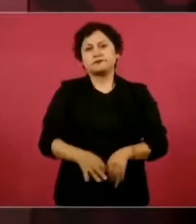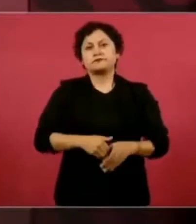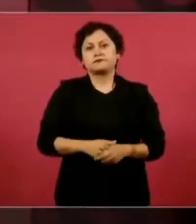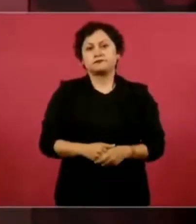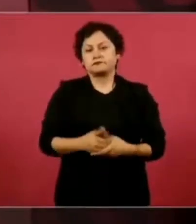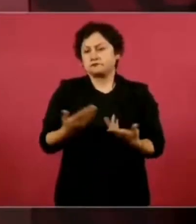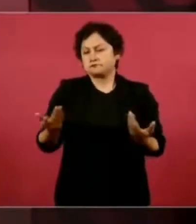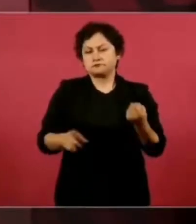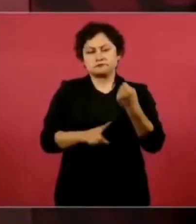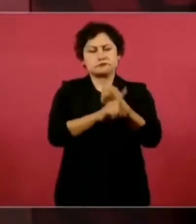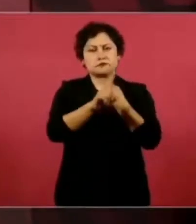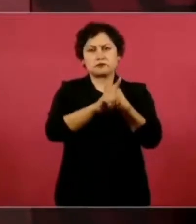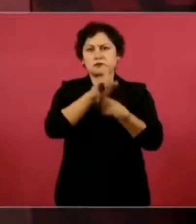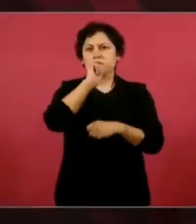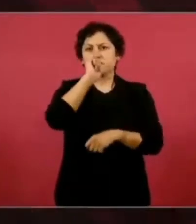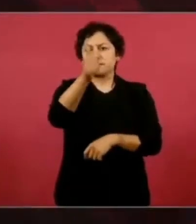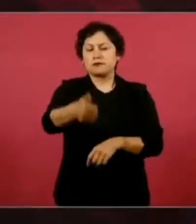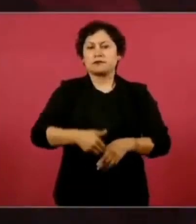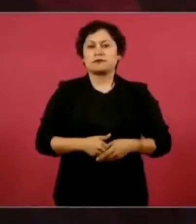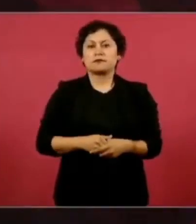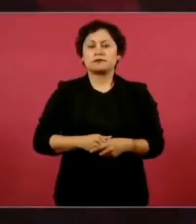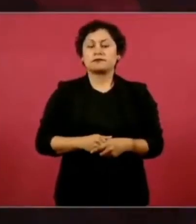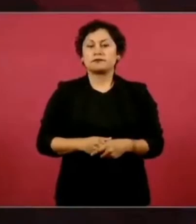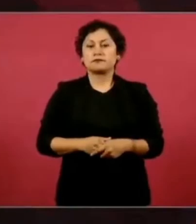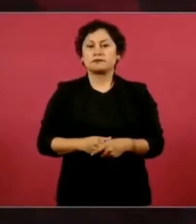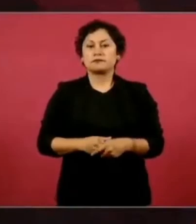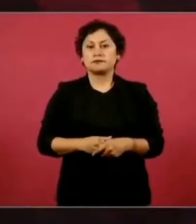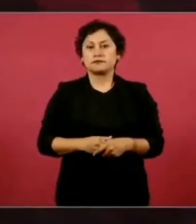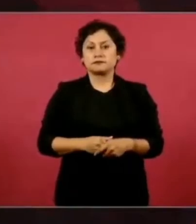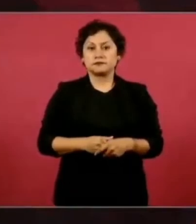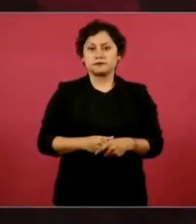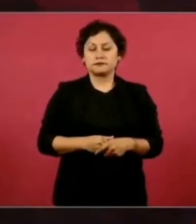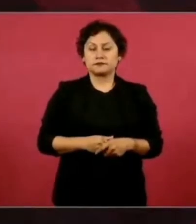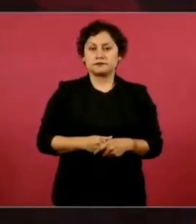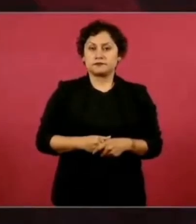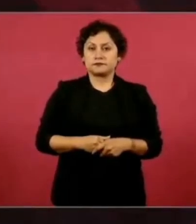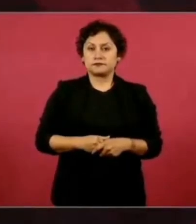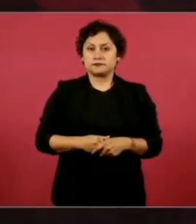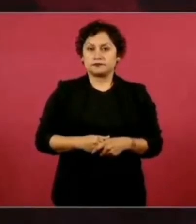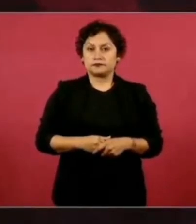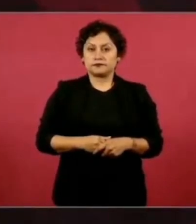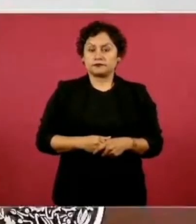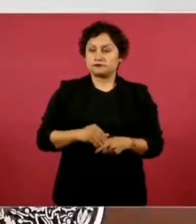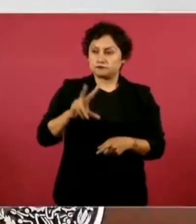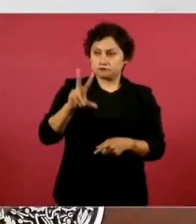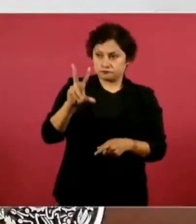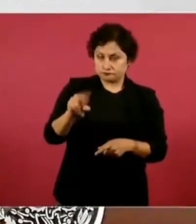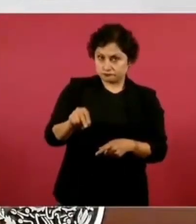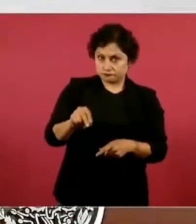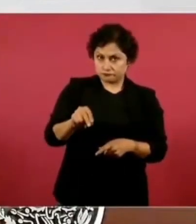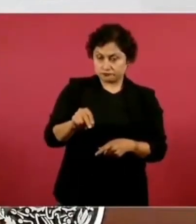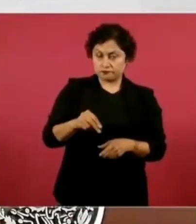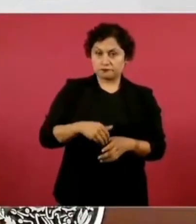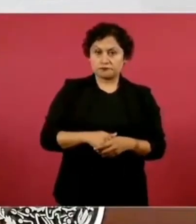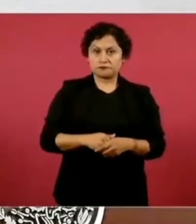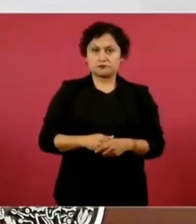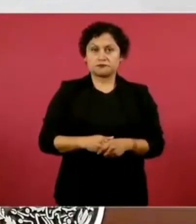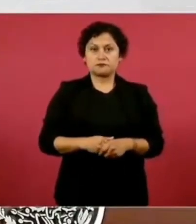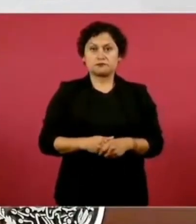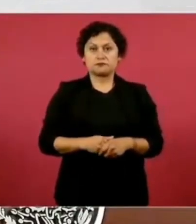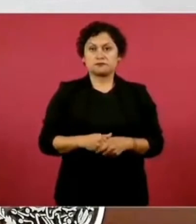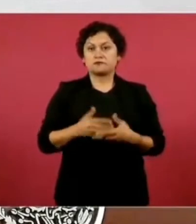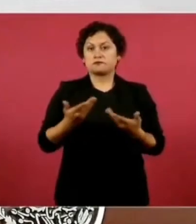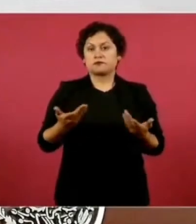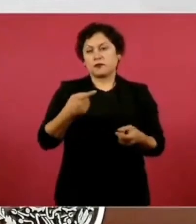hay ningún problema, no, porque no